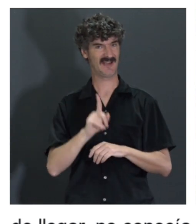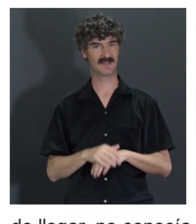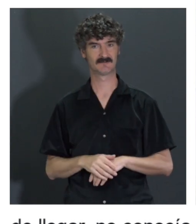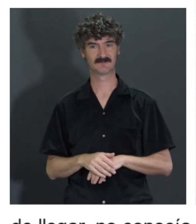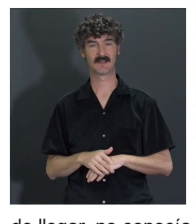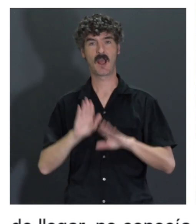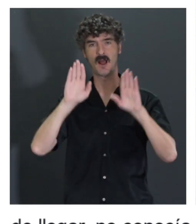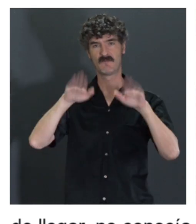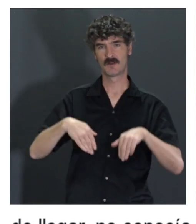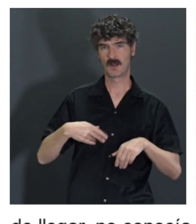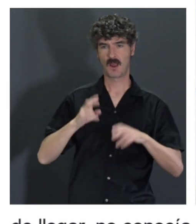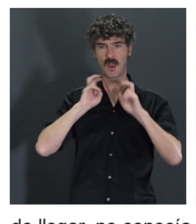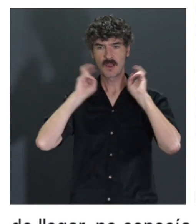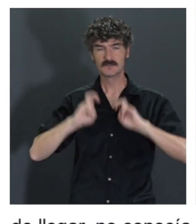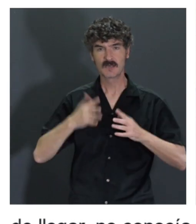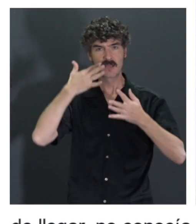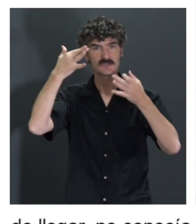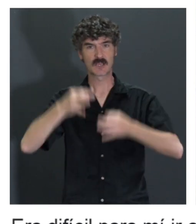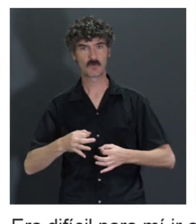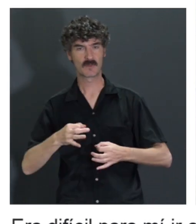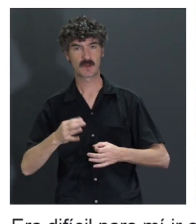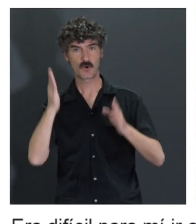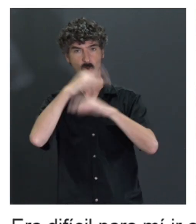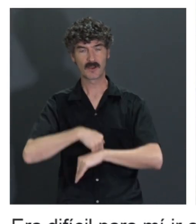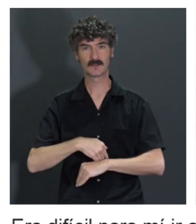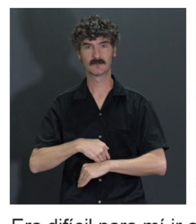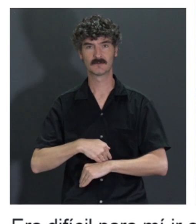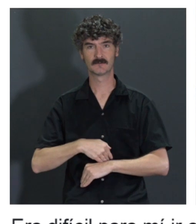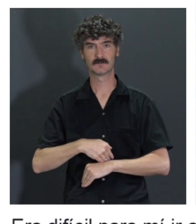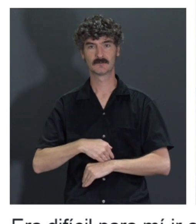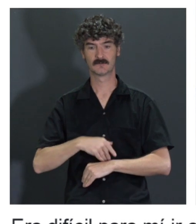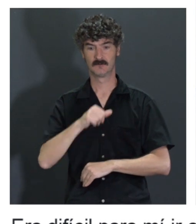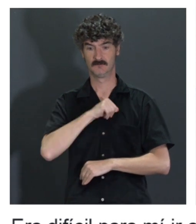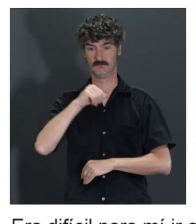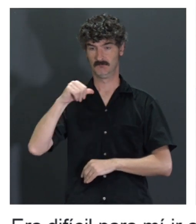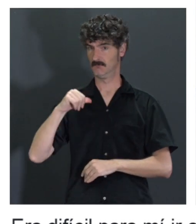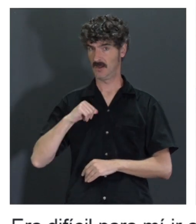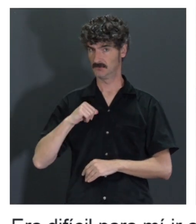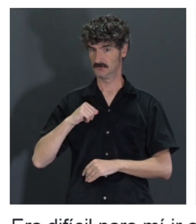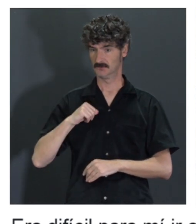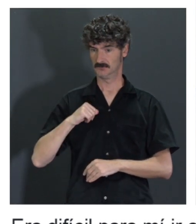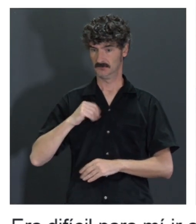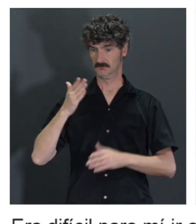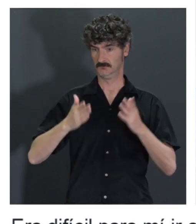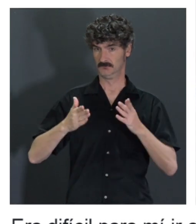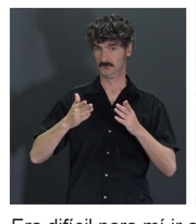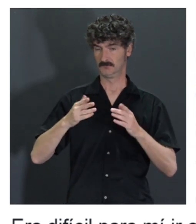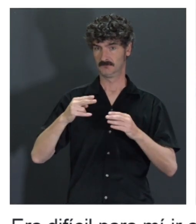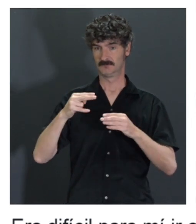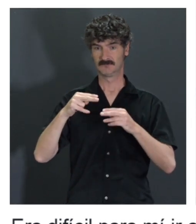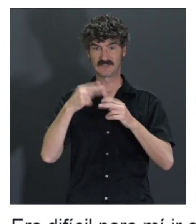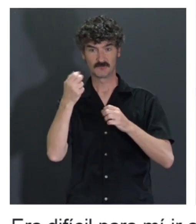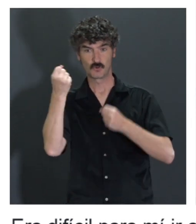ese estrés, esa inseguridad, lo que se llama un pot autónomo, es decir, un robotaxi, un pequeño